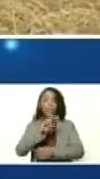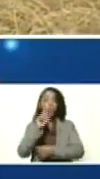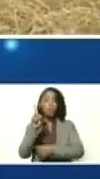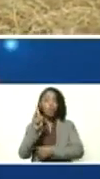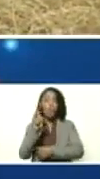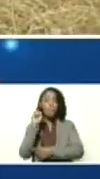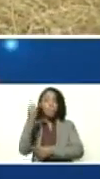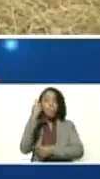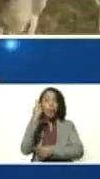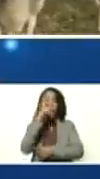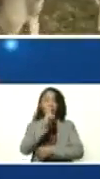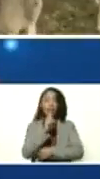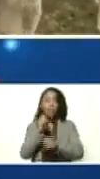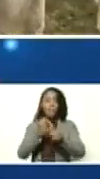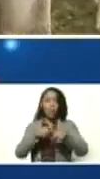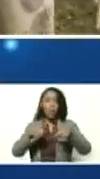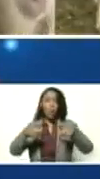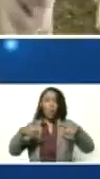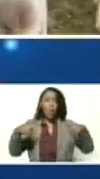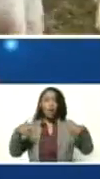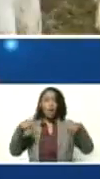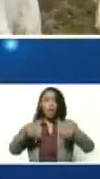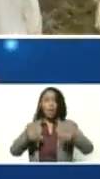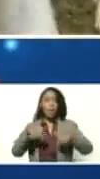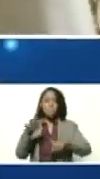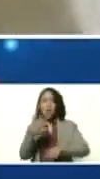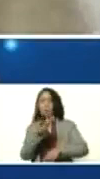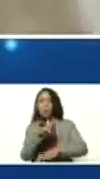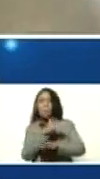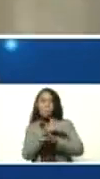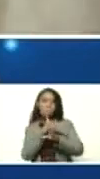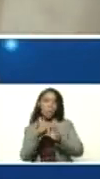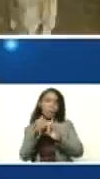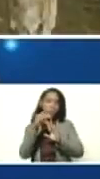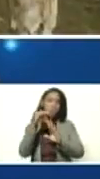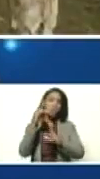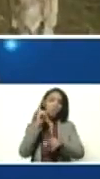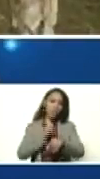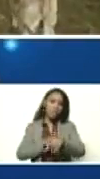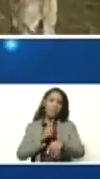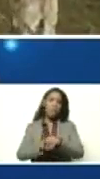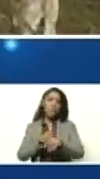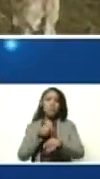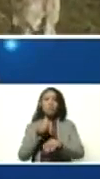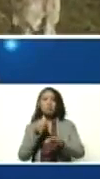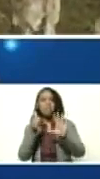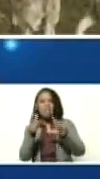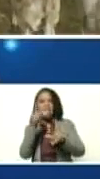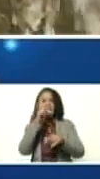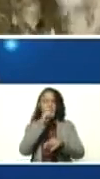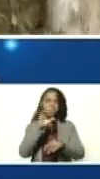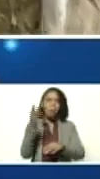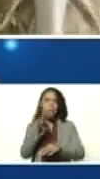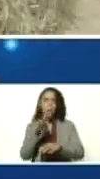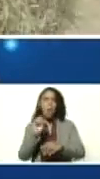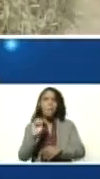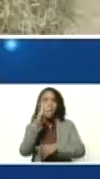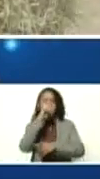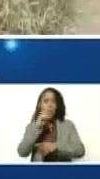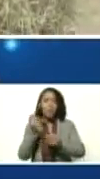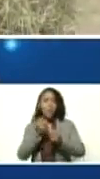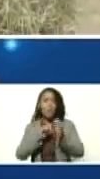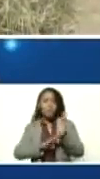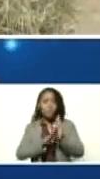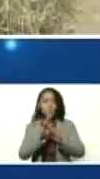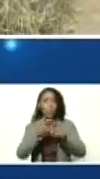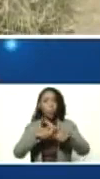primer año de crecimiento de casi media década. Casi seis años. El primer año de crecimiento económico de la economía